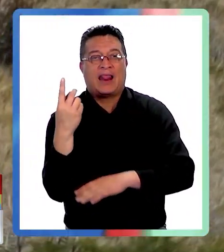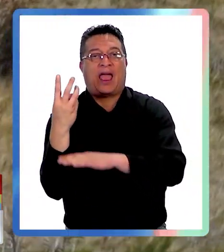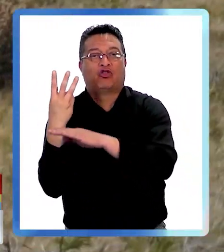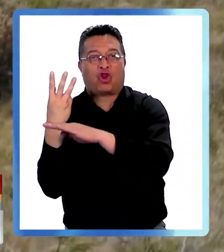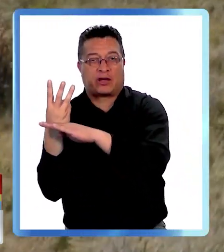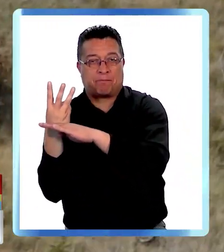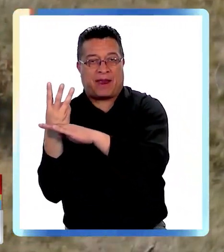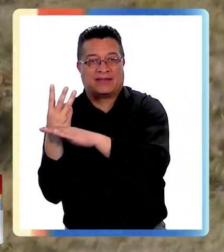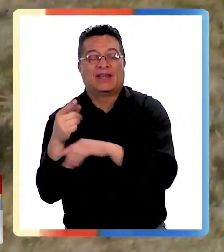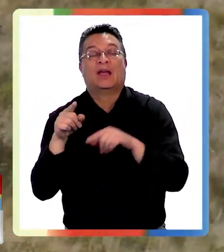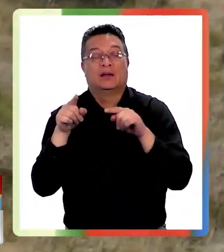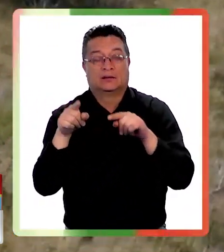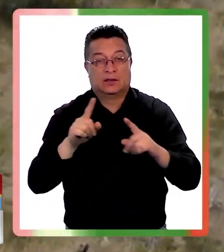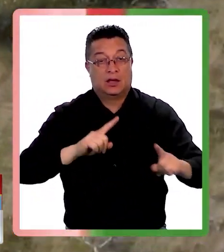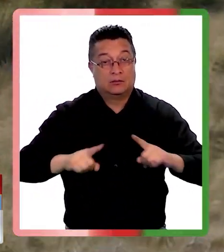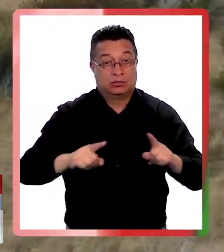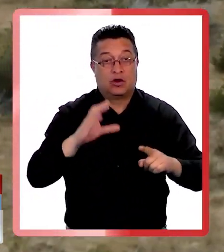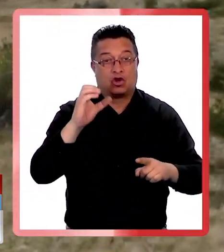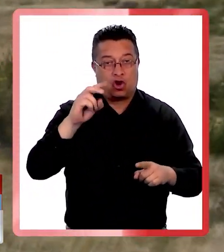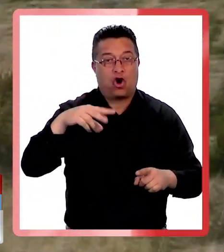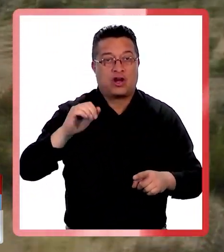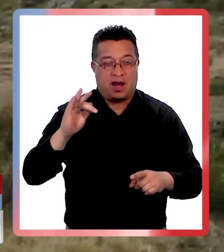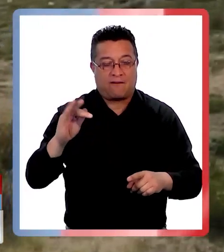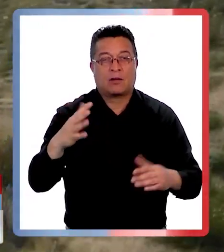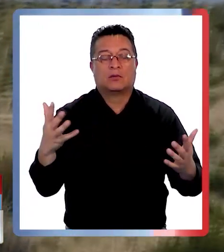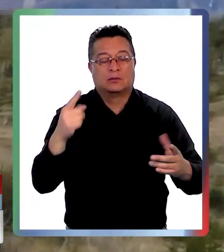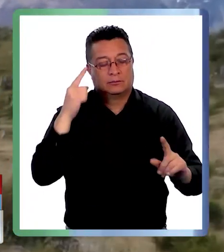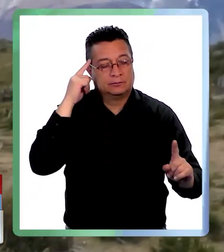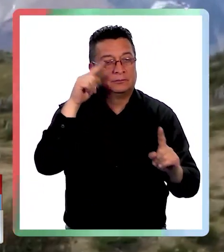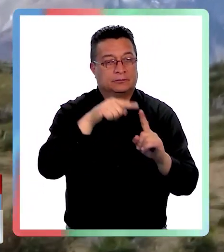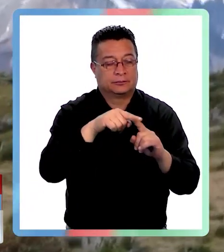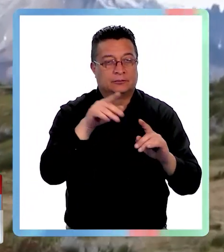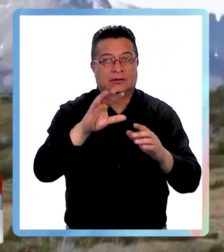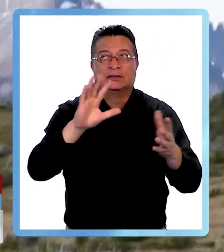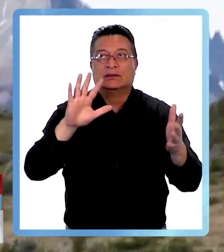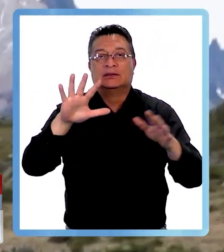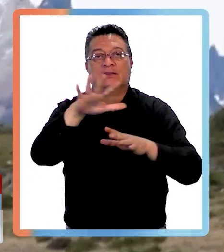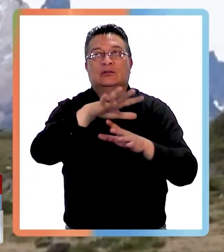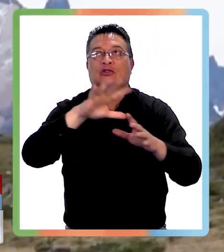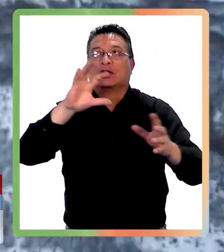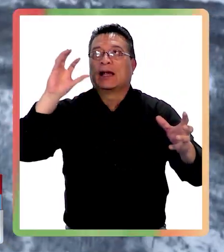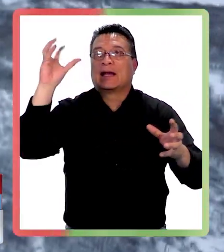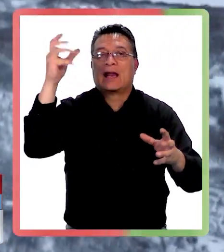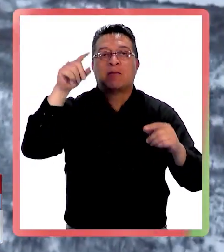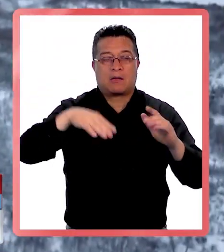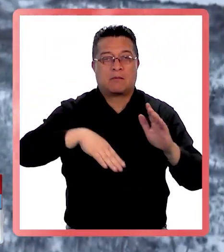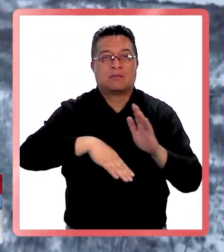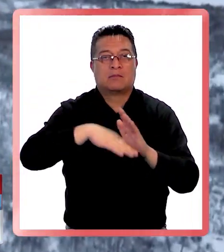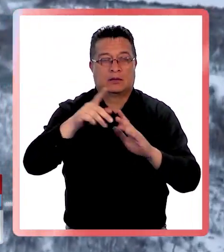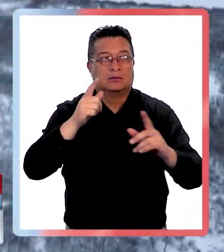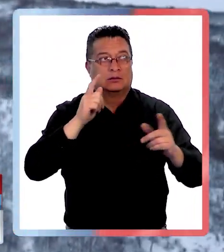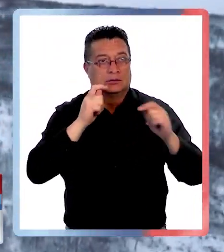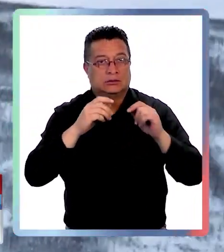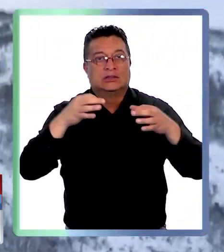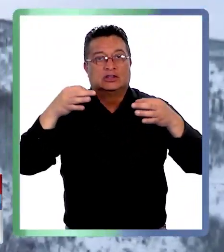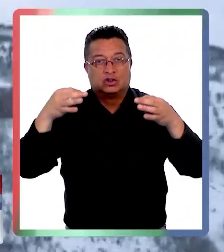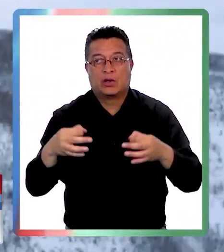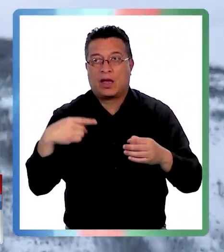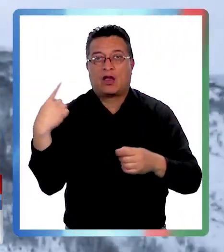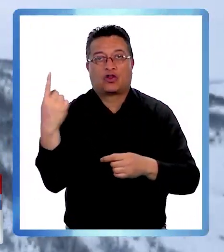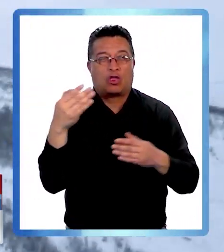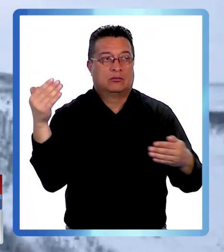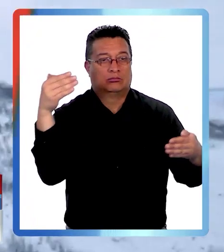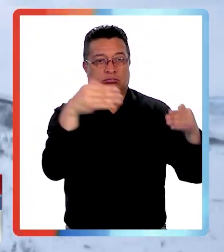Se trata de una medida administrativa que CONAF implementa considerando principalmente las condiciones climáticas de la época que aumenta el riesgo y la seguridad de los y las